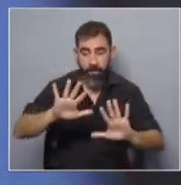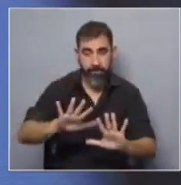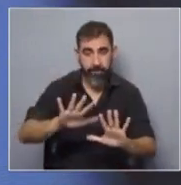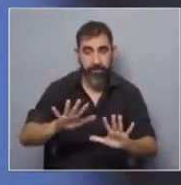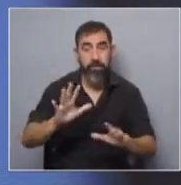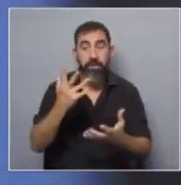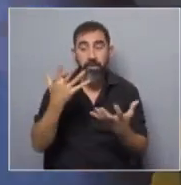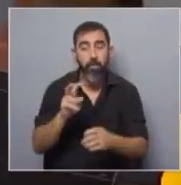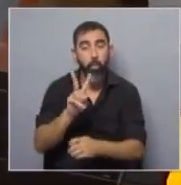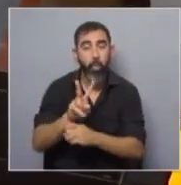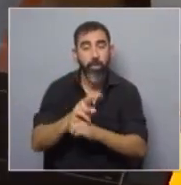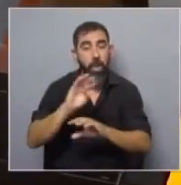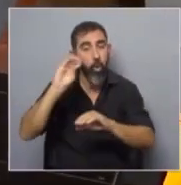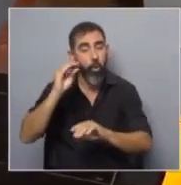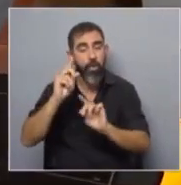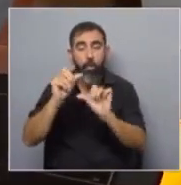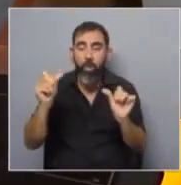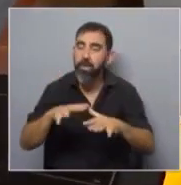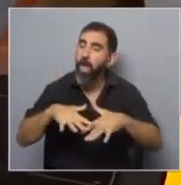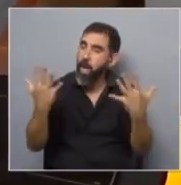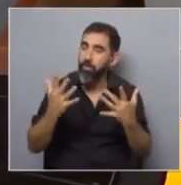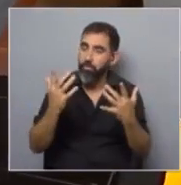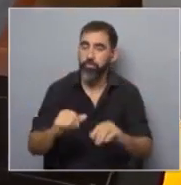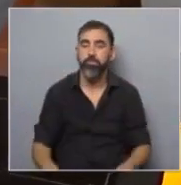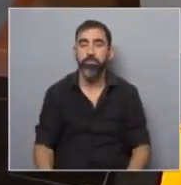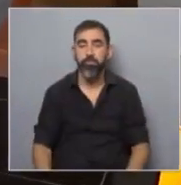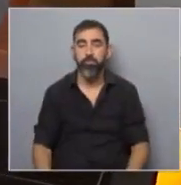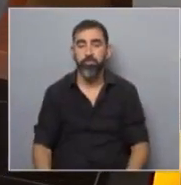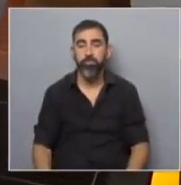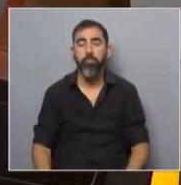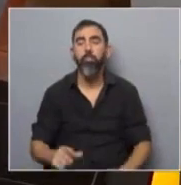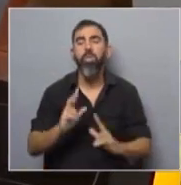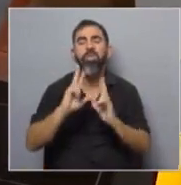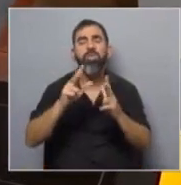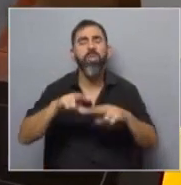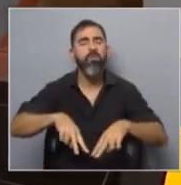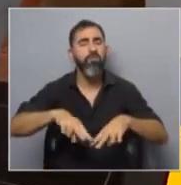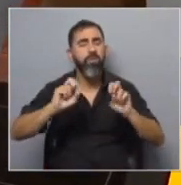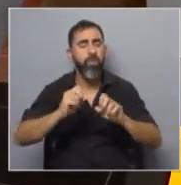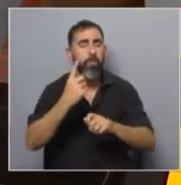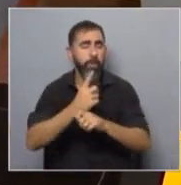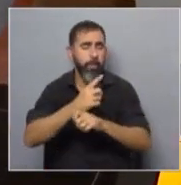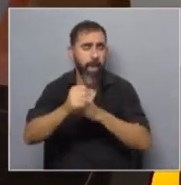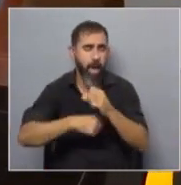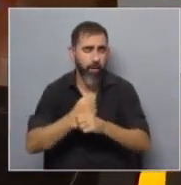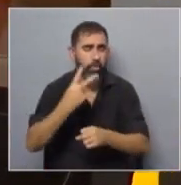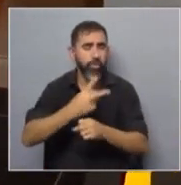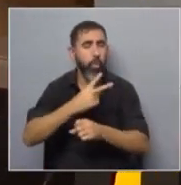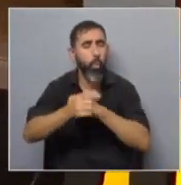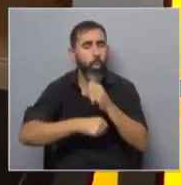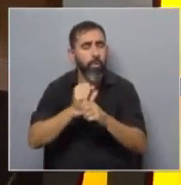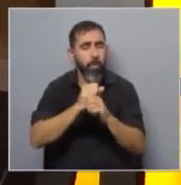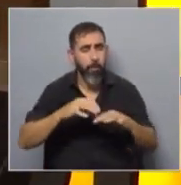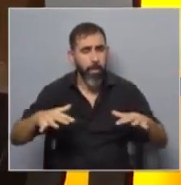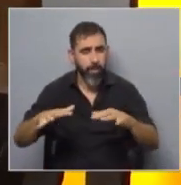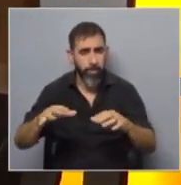si queremos proteger a los jóvenes, tenemos que intentar hacer algo con eso, justamente. Mencionaste estudios durante la pandemia, primer año, segundo. ¿Empeoró todo esto con